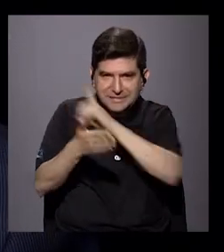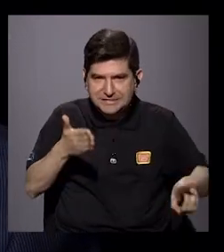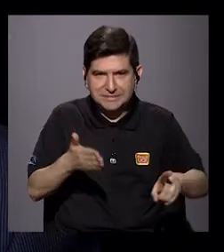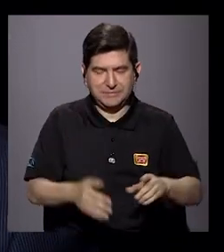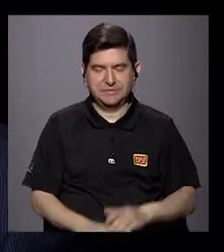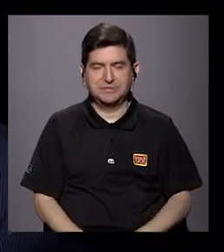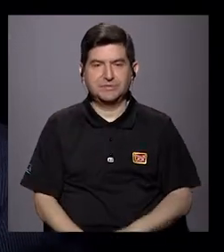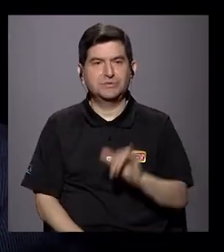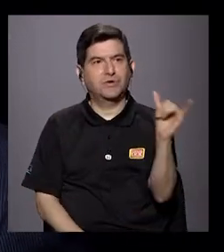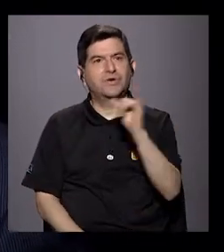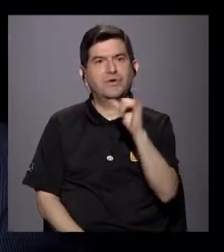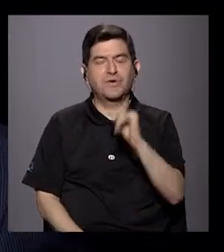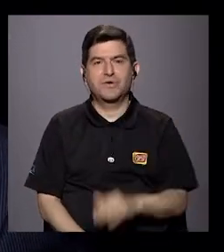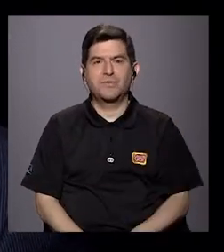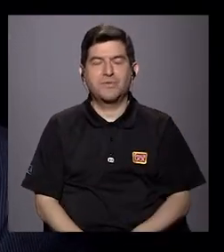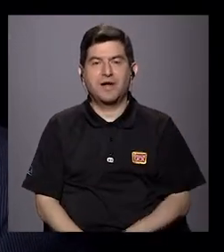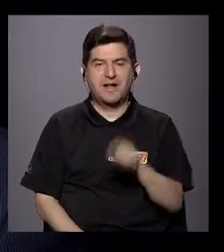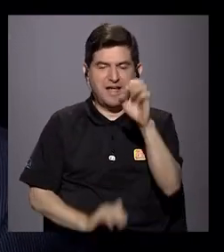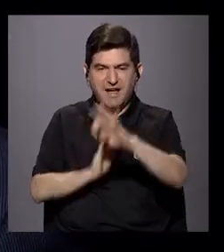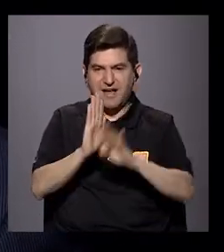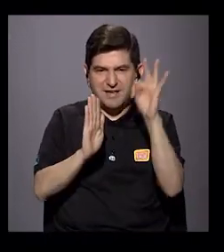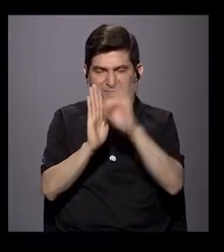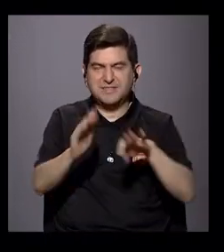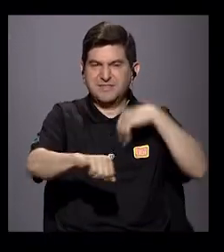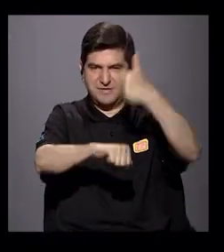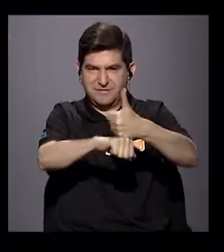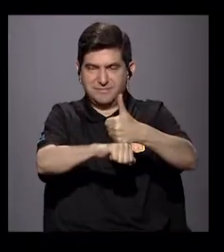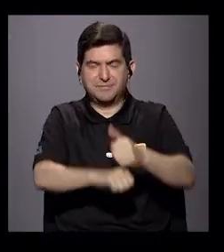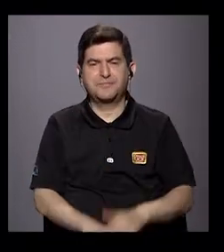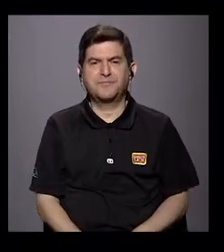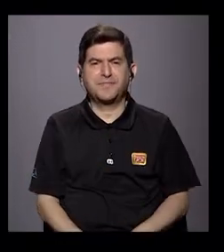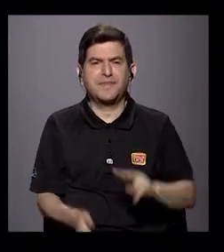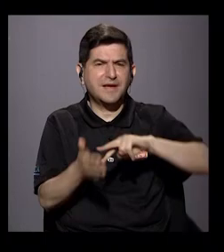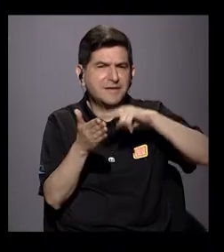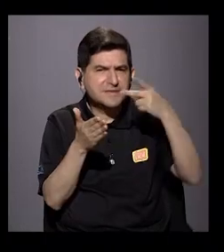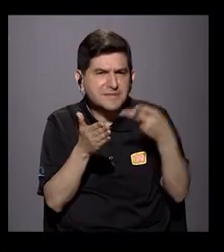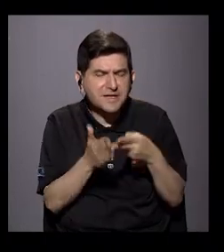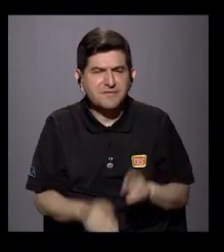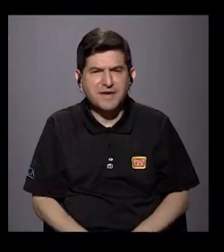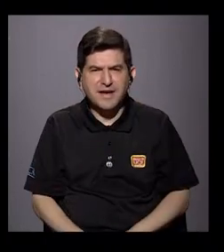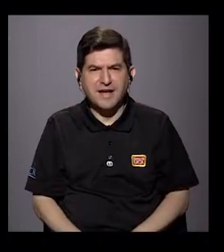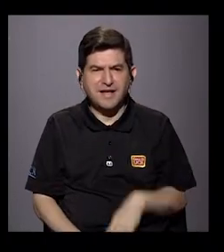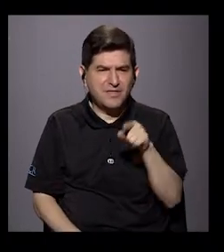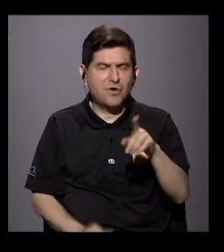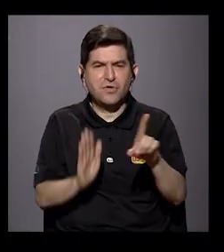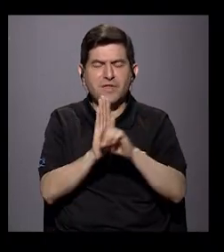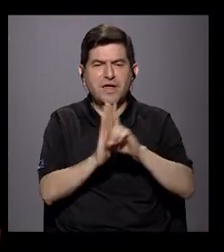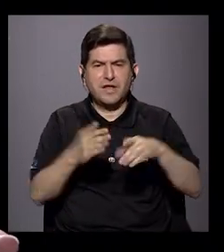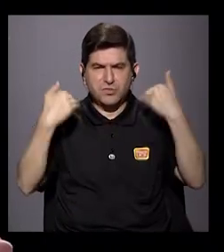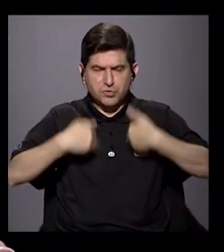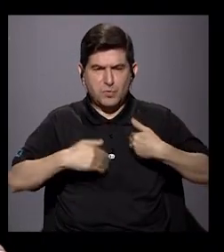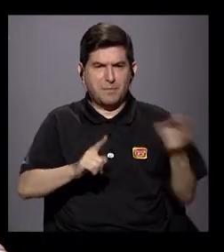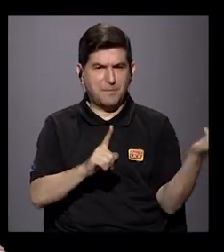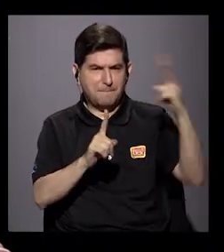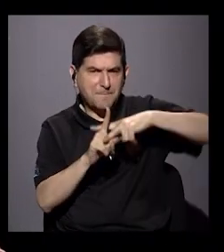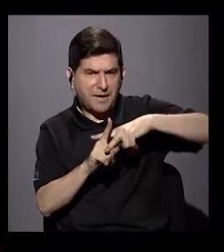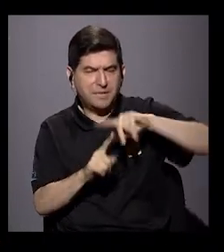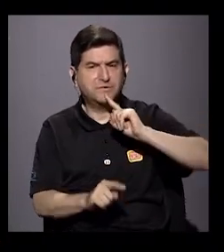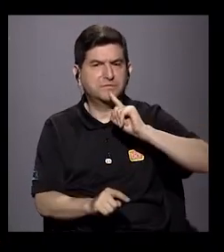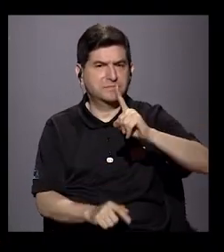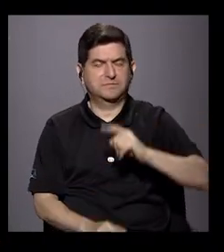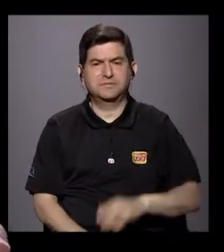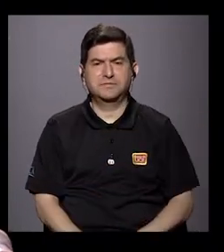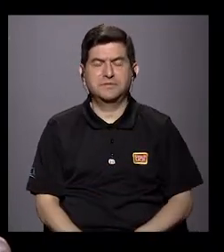y también estigma. Desde lo que significa la instrumentalización de los derechos humanos, uno debería decir